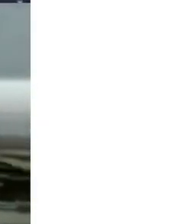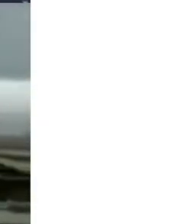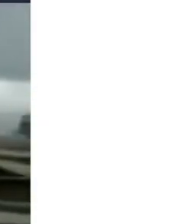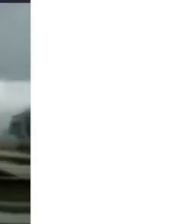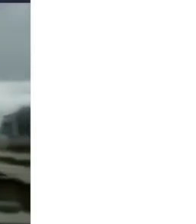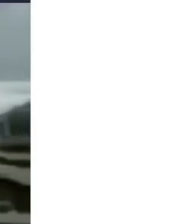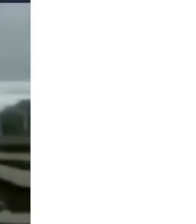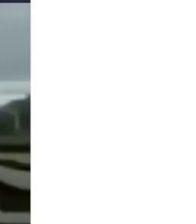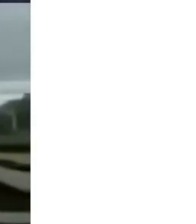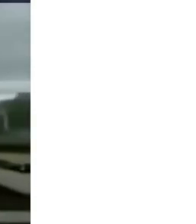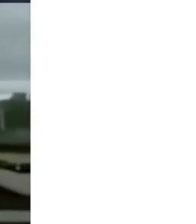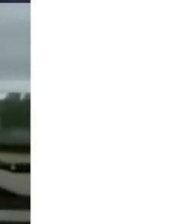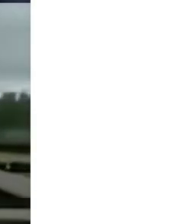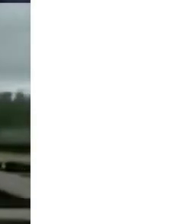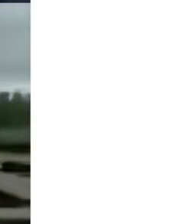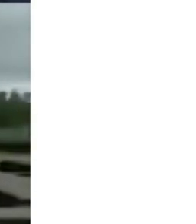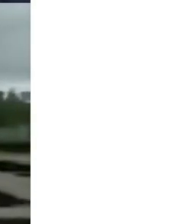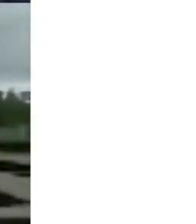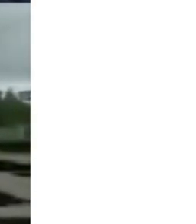actual Estado Mayor.